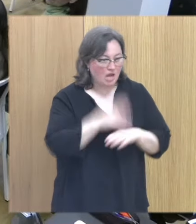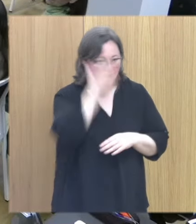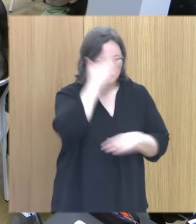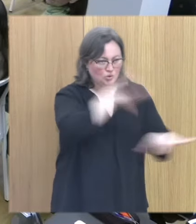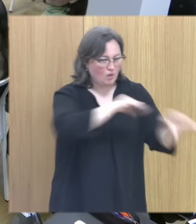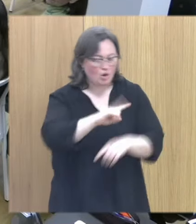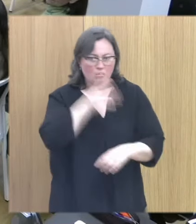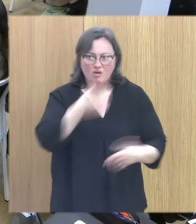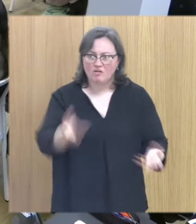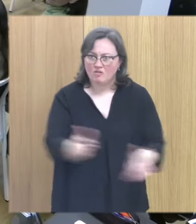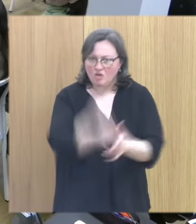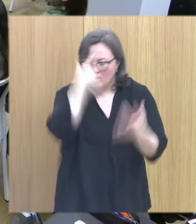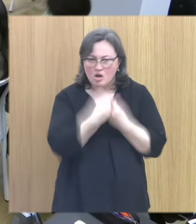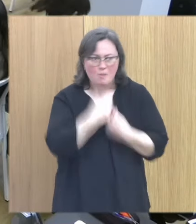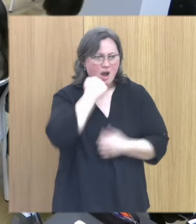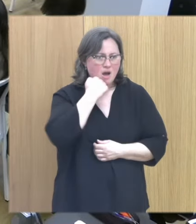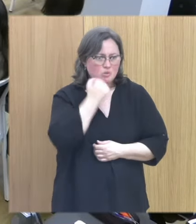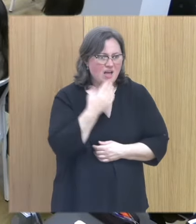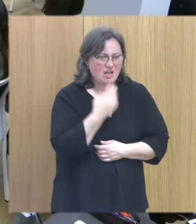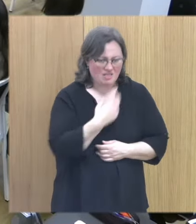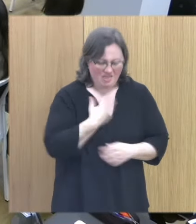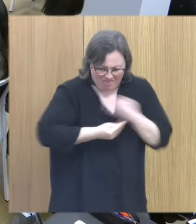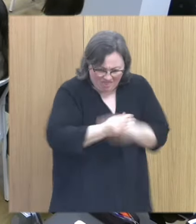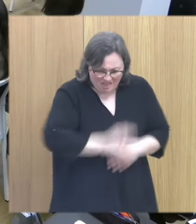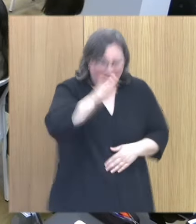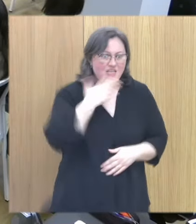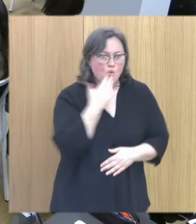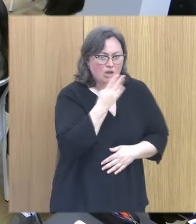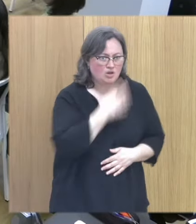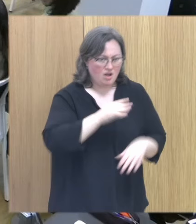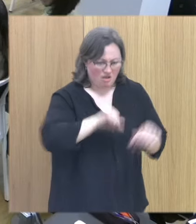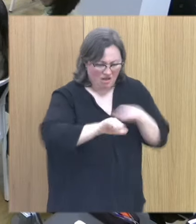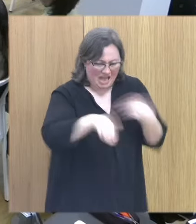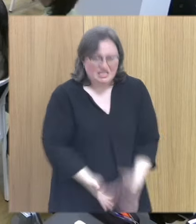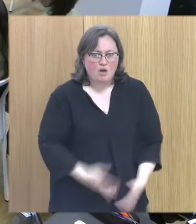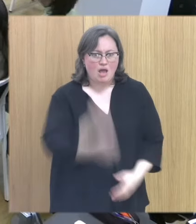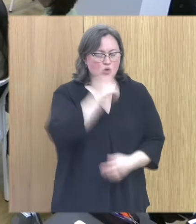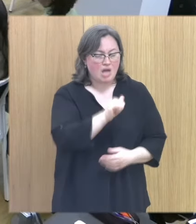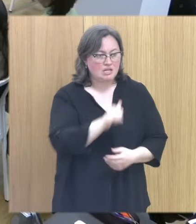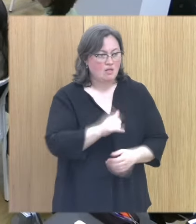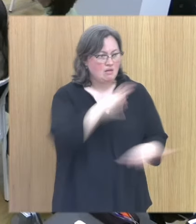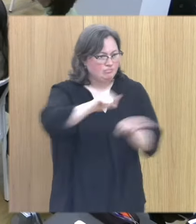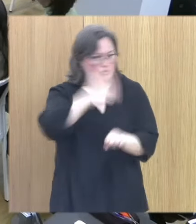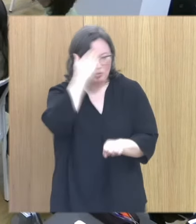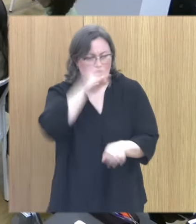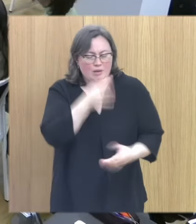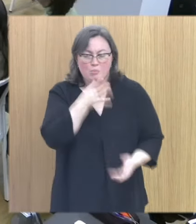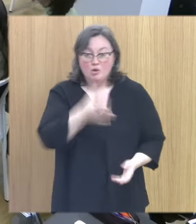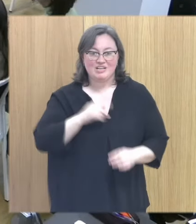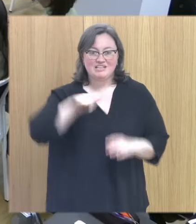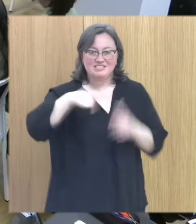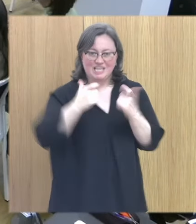por favor si llevamos usando desde los cuatro años entonces es como que los que venimos de otros sectores de fuera